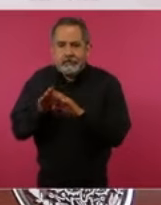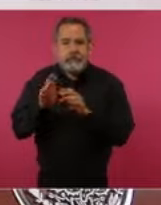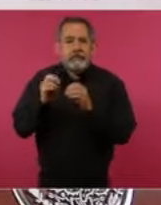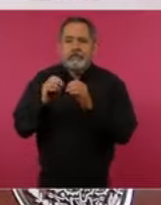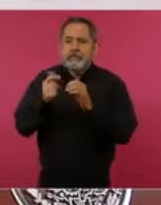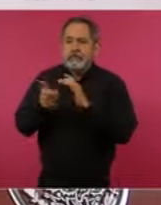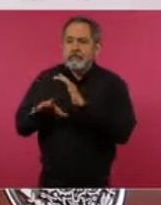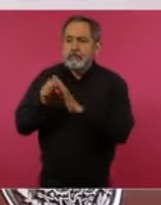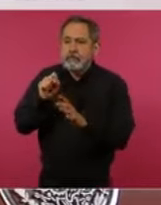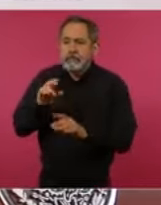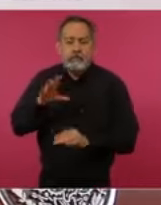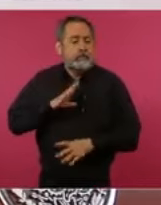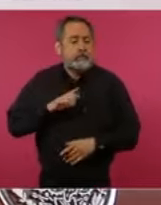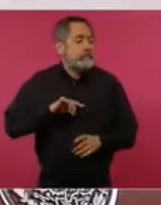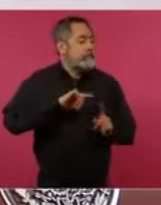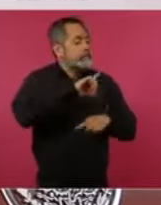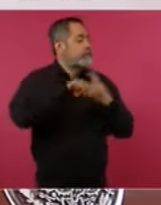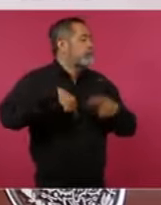Regresen después.